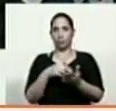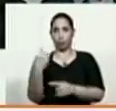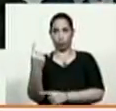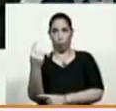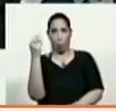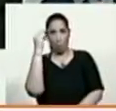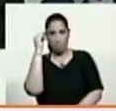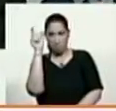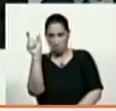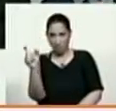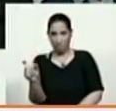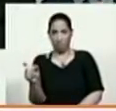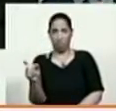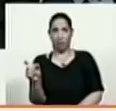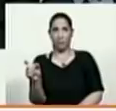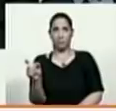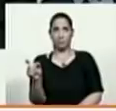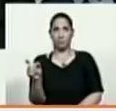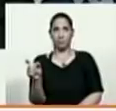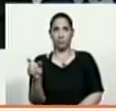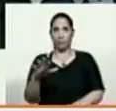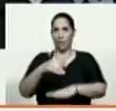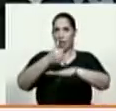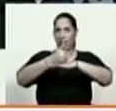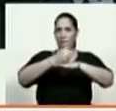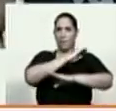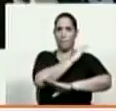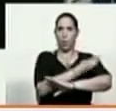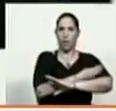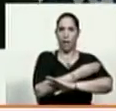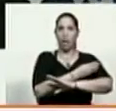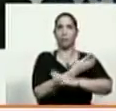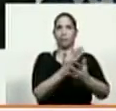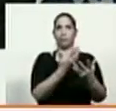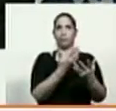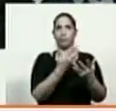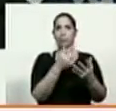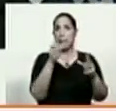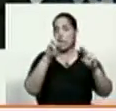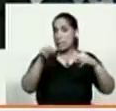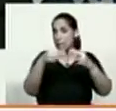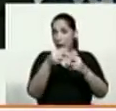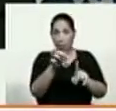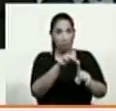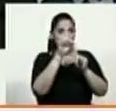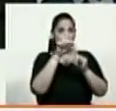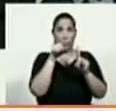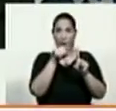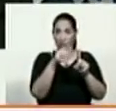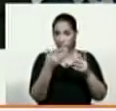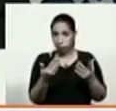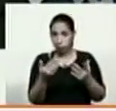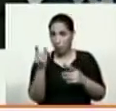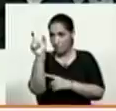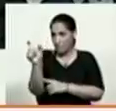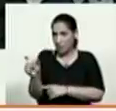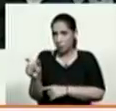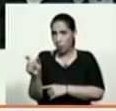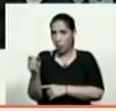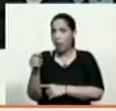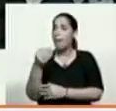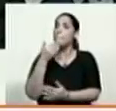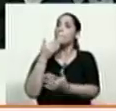es a la vez jefe del Poder Ejecutivo que nadie lo eligió para ello, un ciudadano a quien se le han pedido medidas